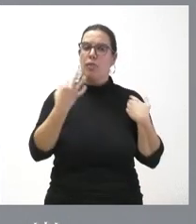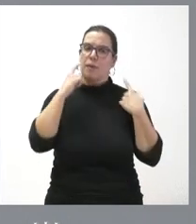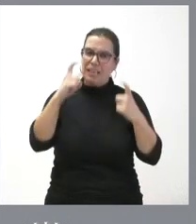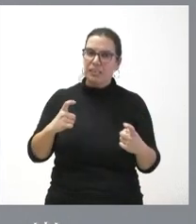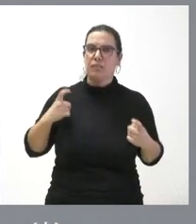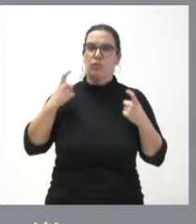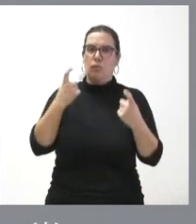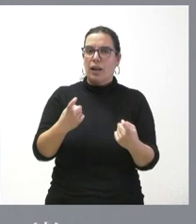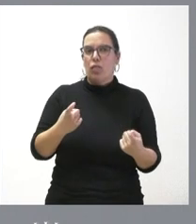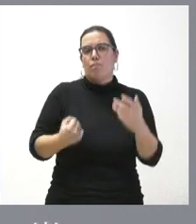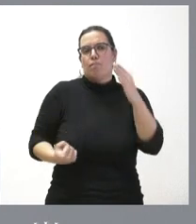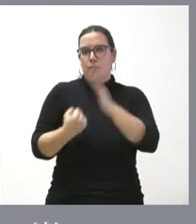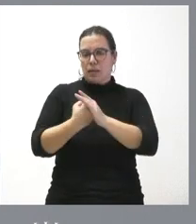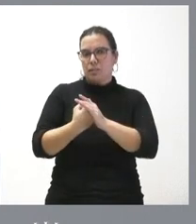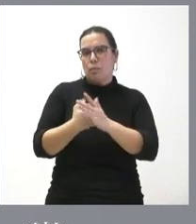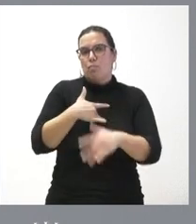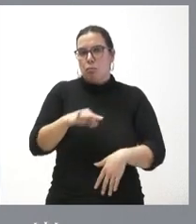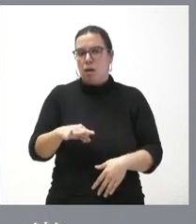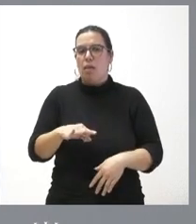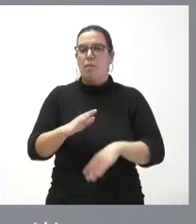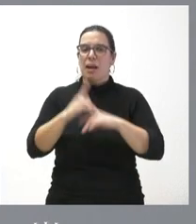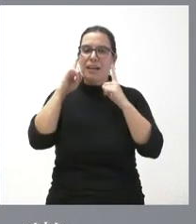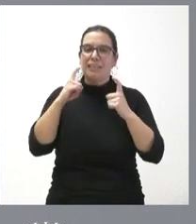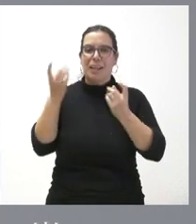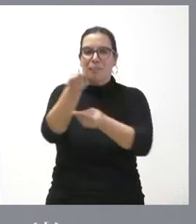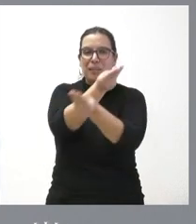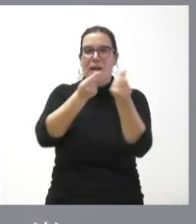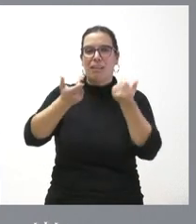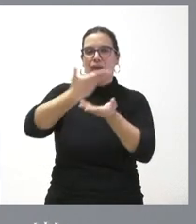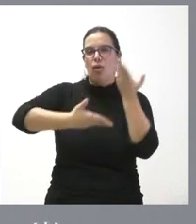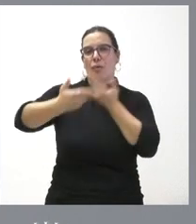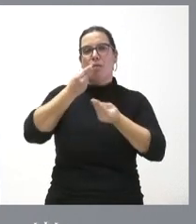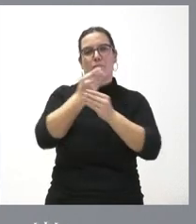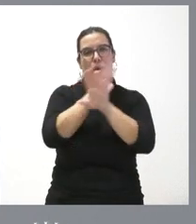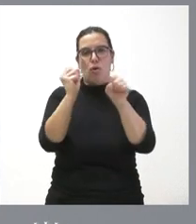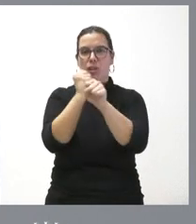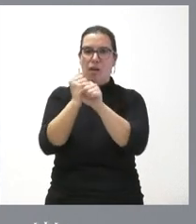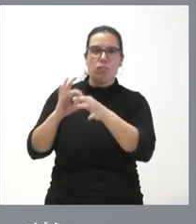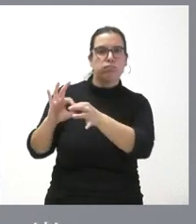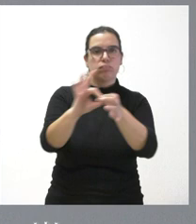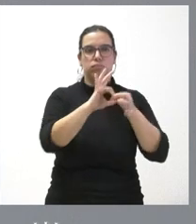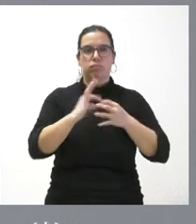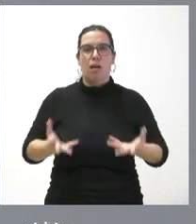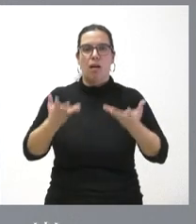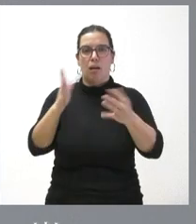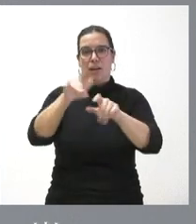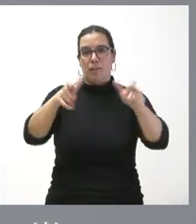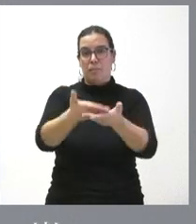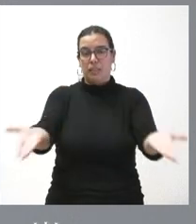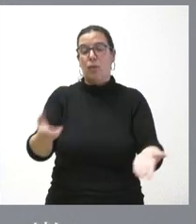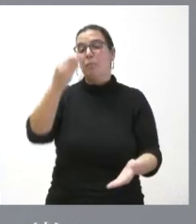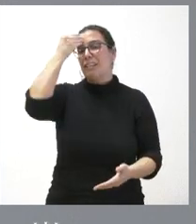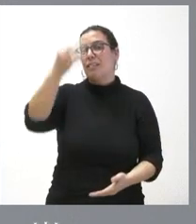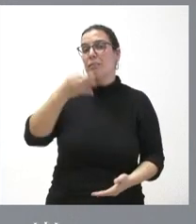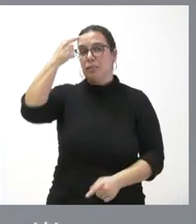que podamos para mantener el mejor clima de colaboración de trabajo en común y de aportación al servicio de los ciudadanos se trata de pensar siempre